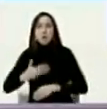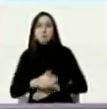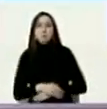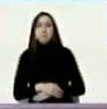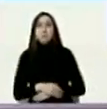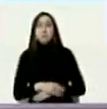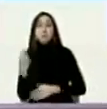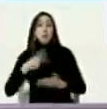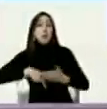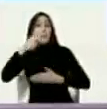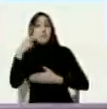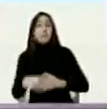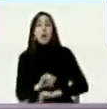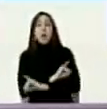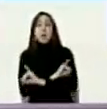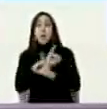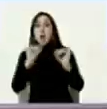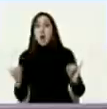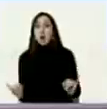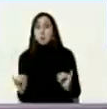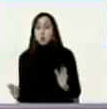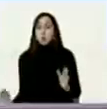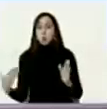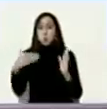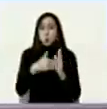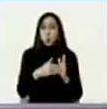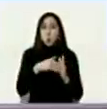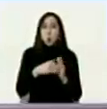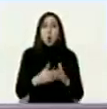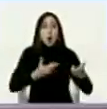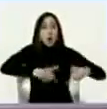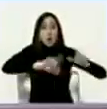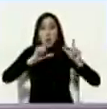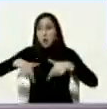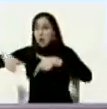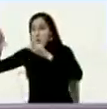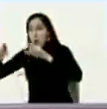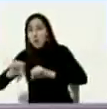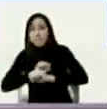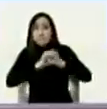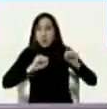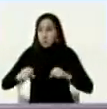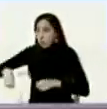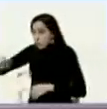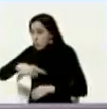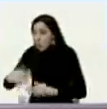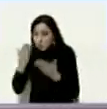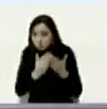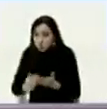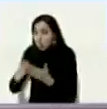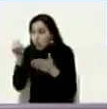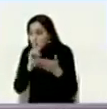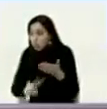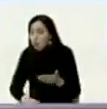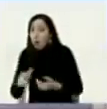plan que culminó con el golpe de estado el 11 de abril averigüen ustedes están muy jóvenes averigüen averigüen